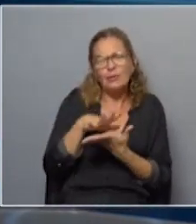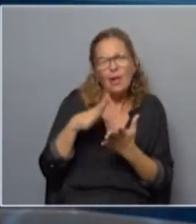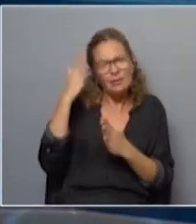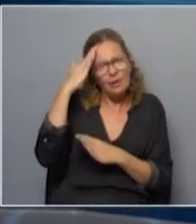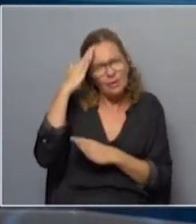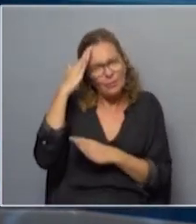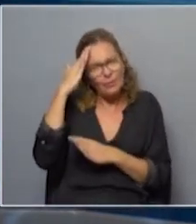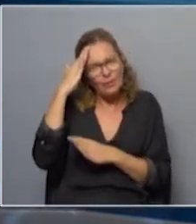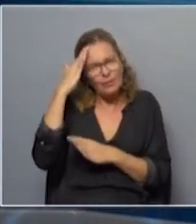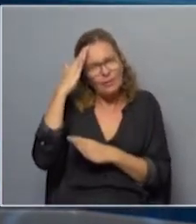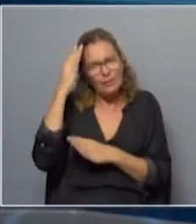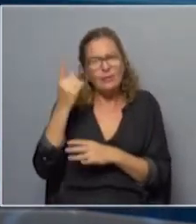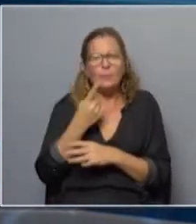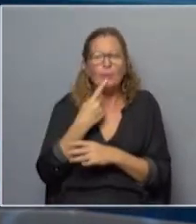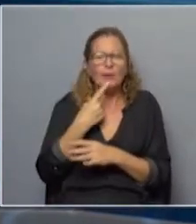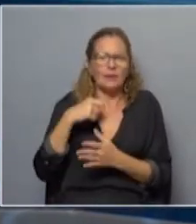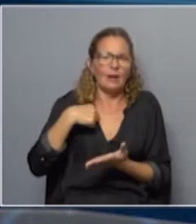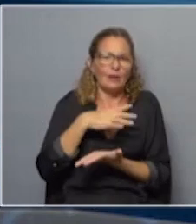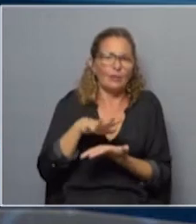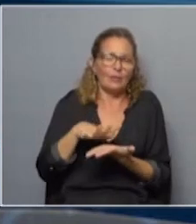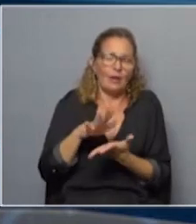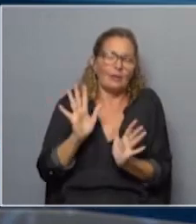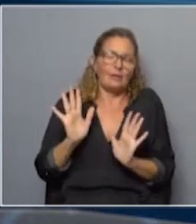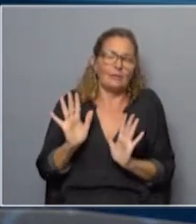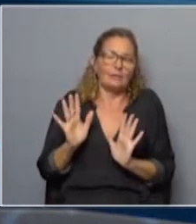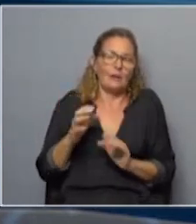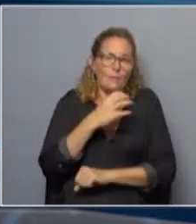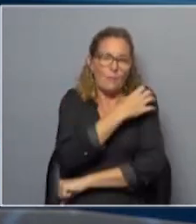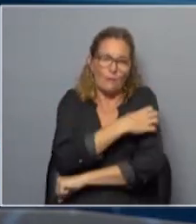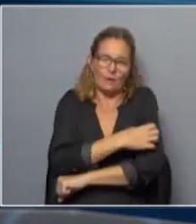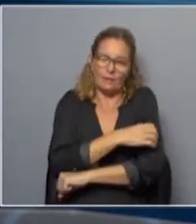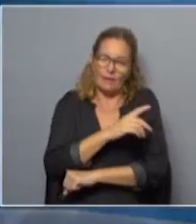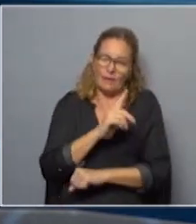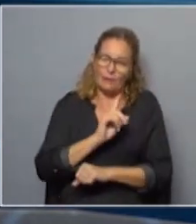sin políticas sociales la pobreza no baja.